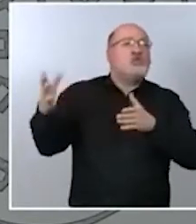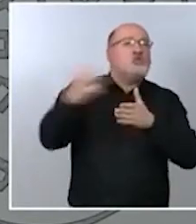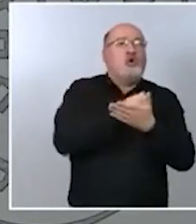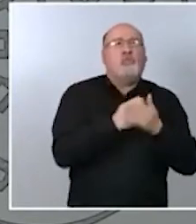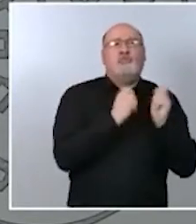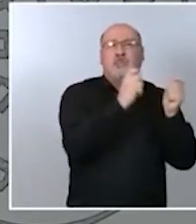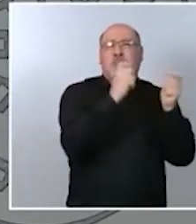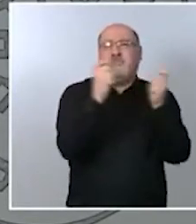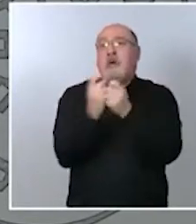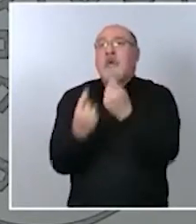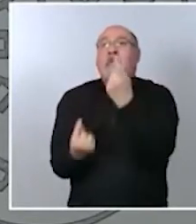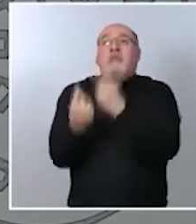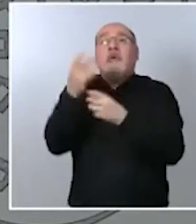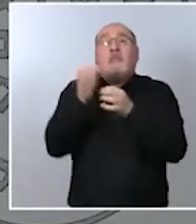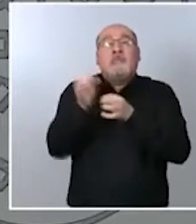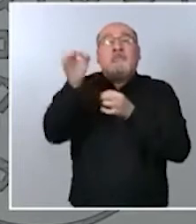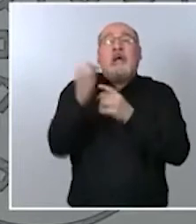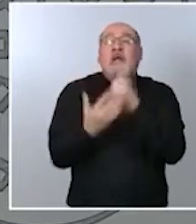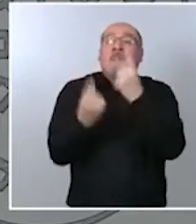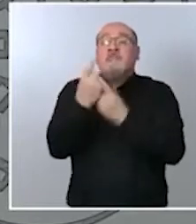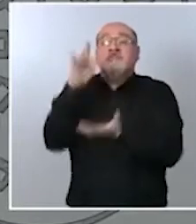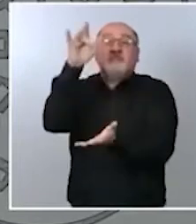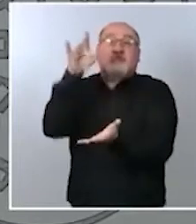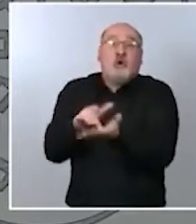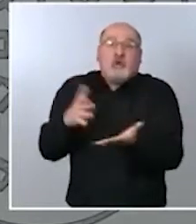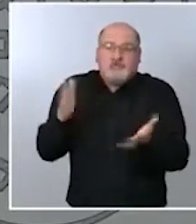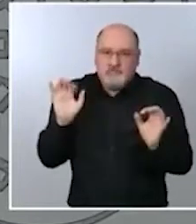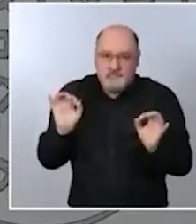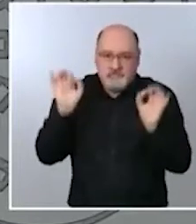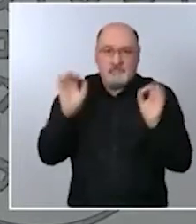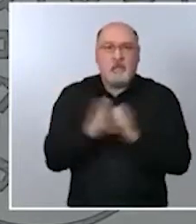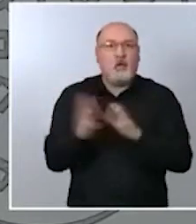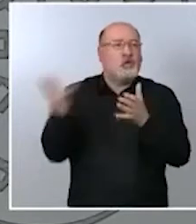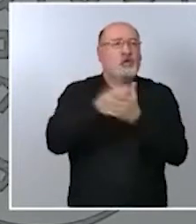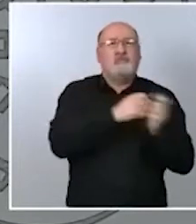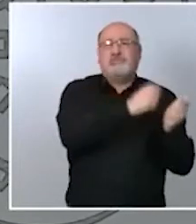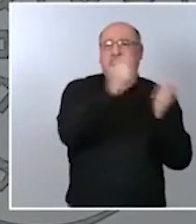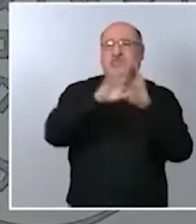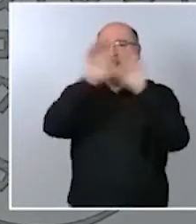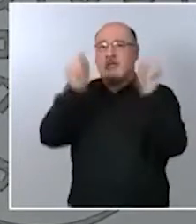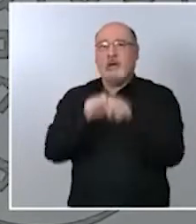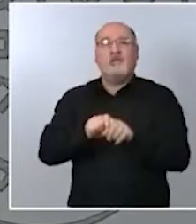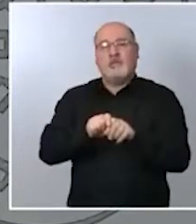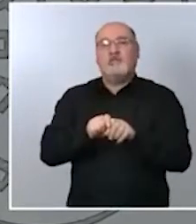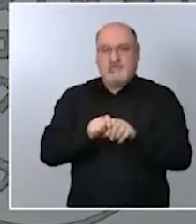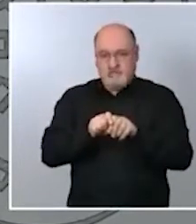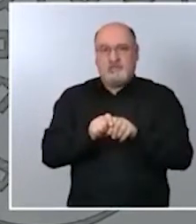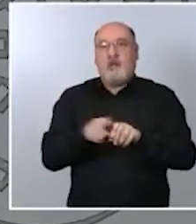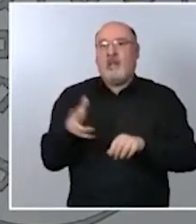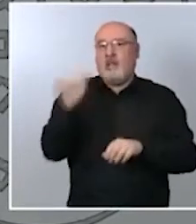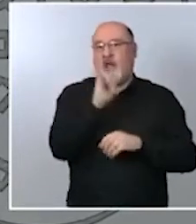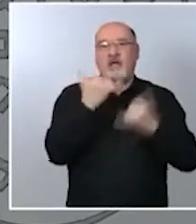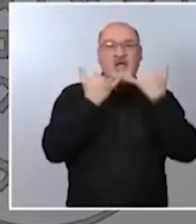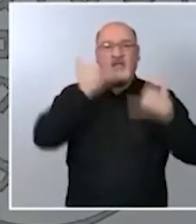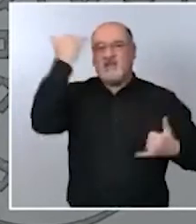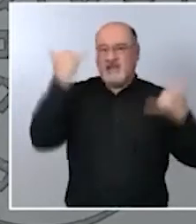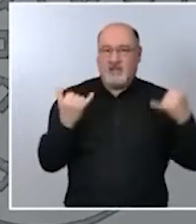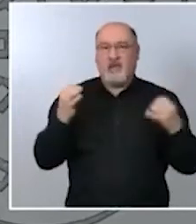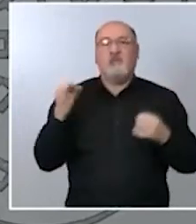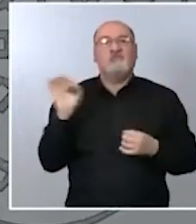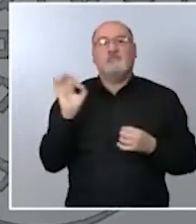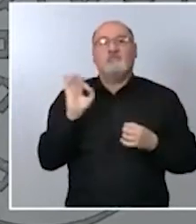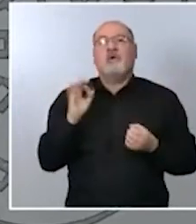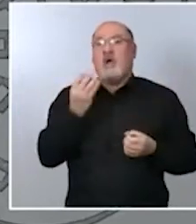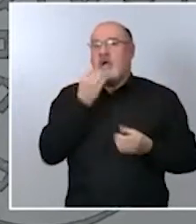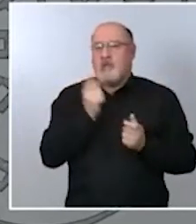alguna elemento puntual que haya podido surgir que se quede sin esa capacidad de tener energía eléctrica o sin que lleguen los alimentos